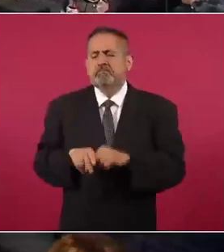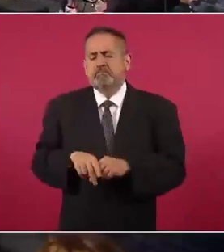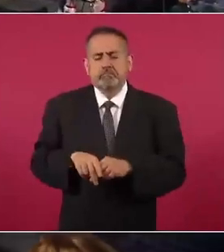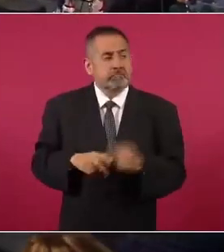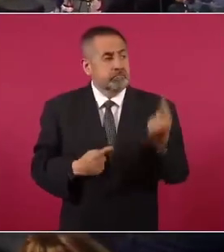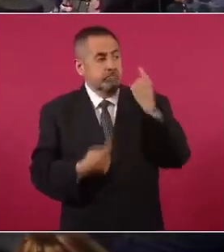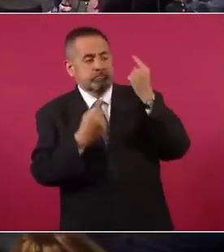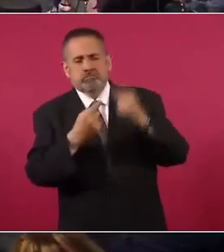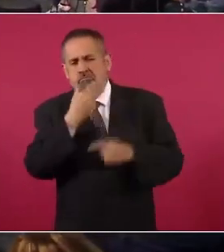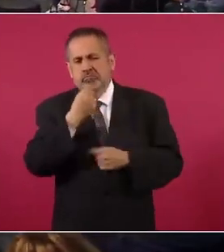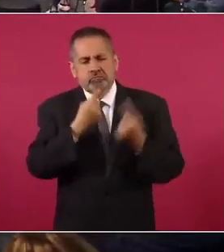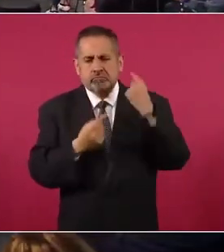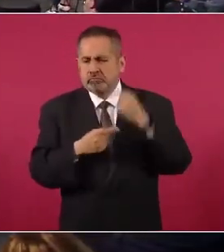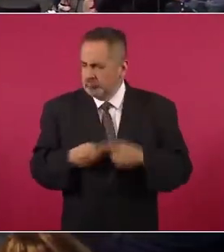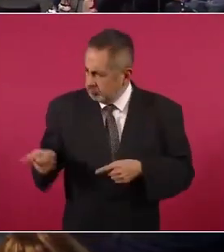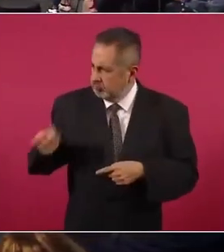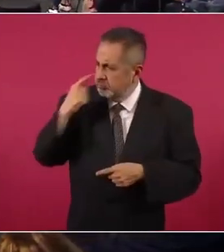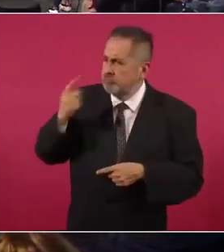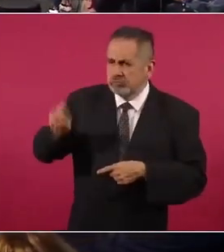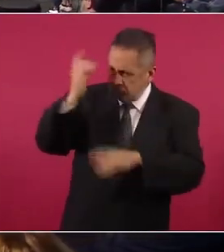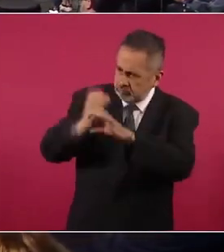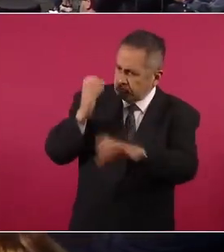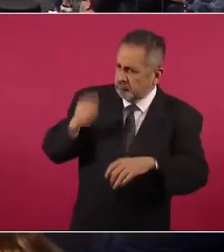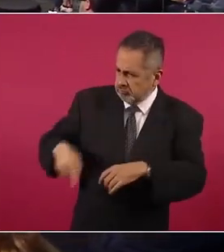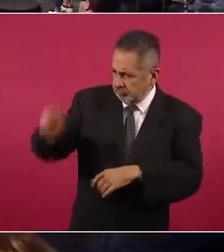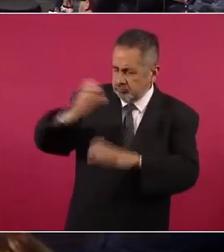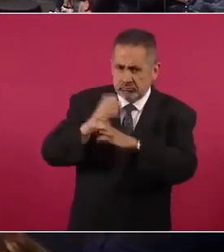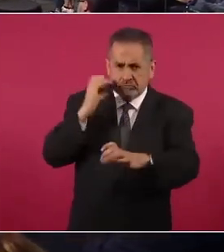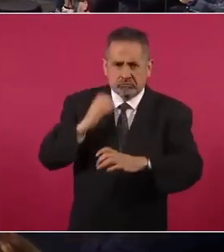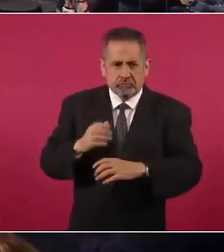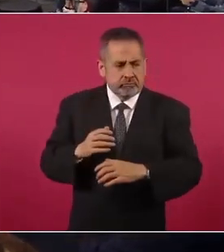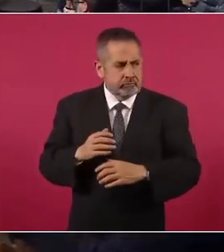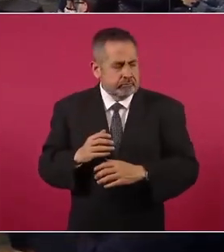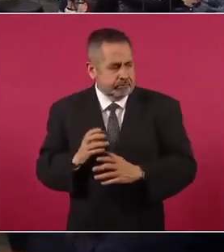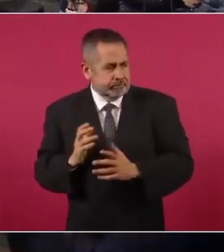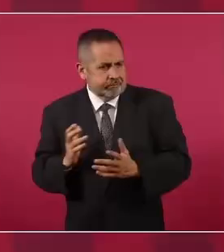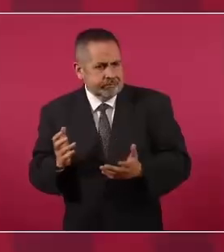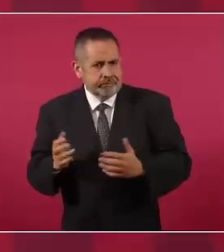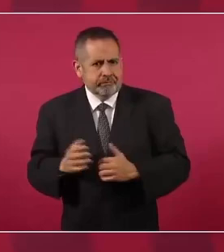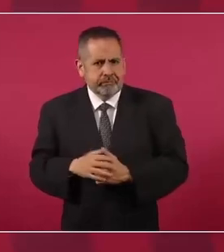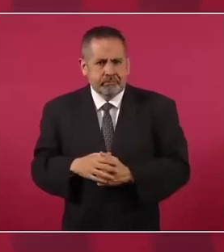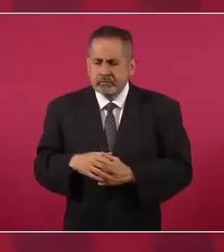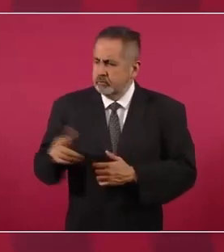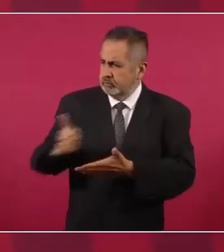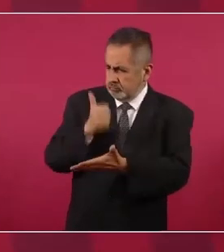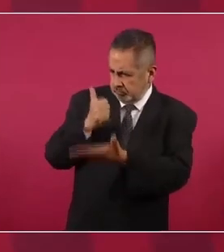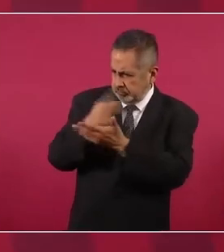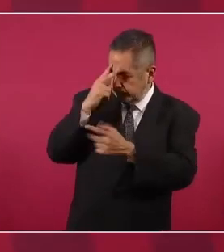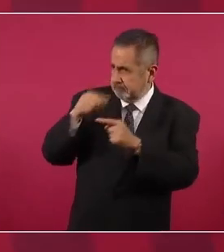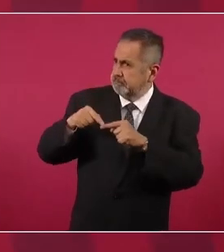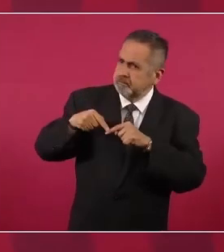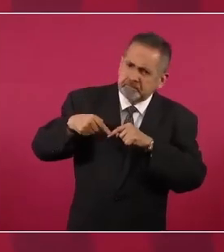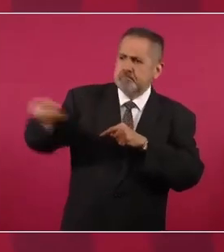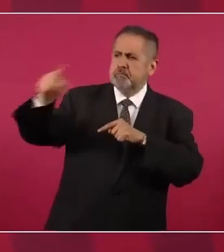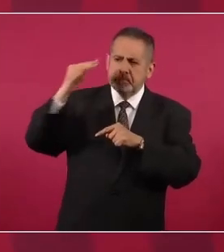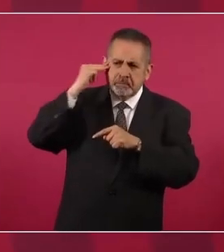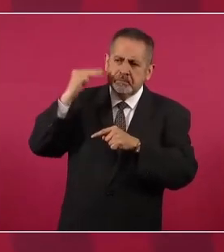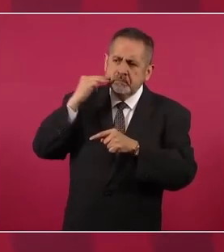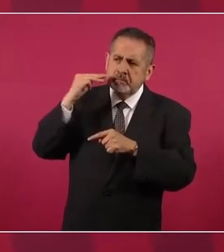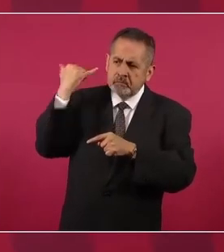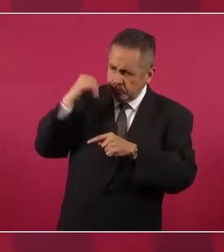señor, oye, ¿por qué no se viene un camión de la Ciudad de México hasta Mérida?